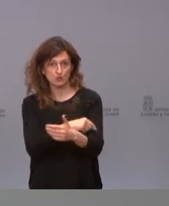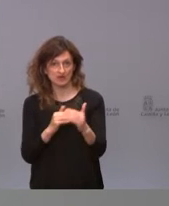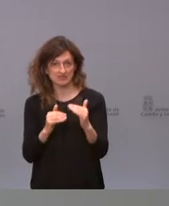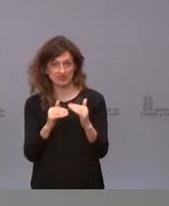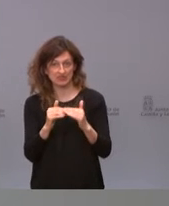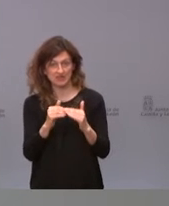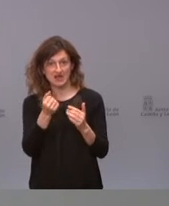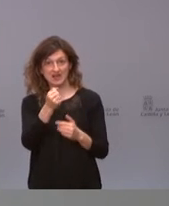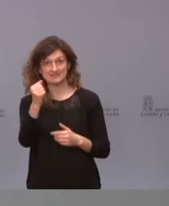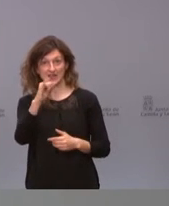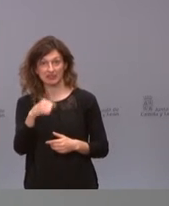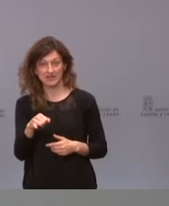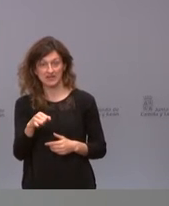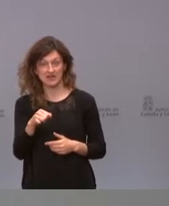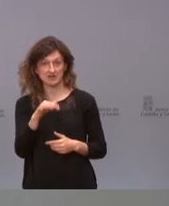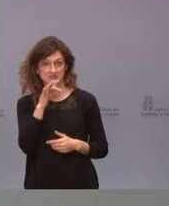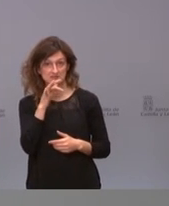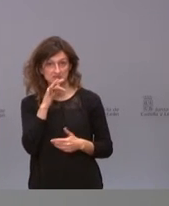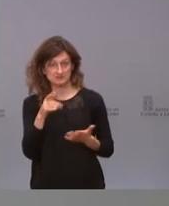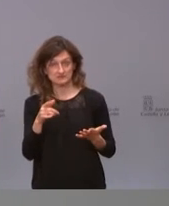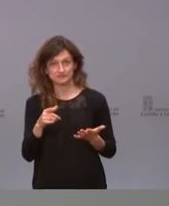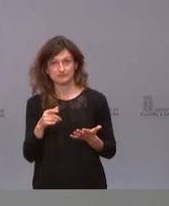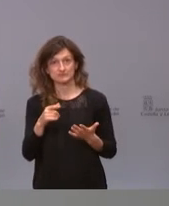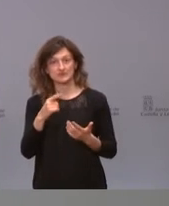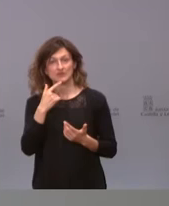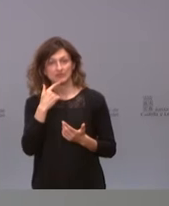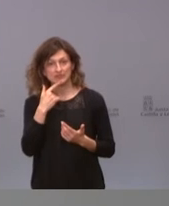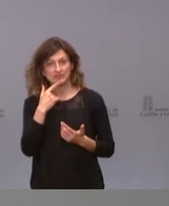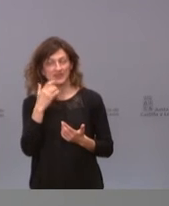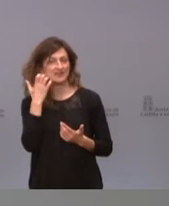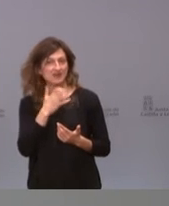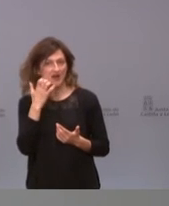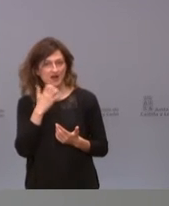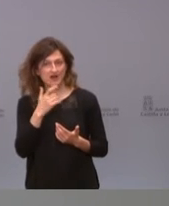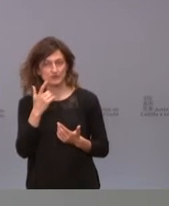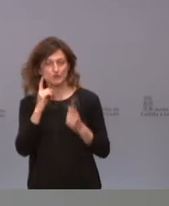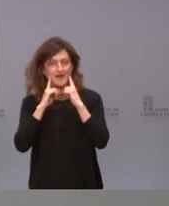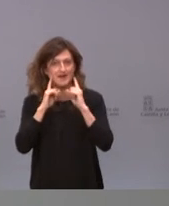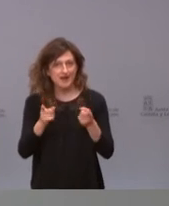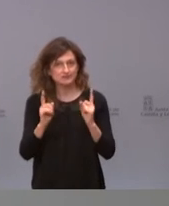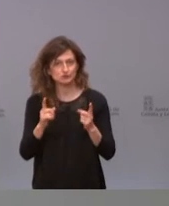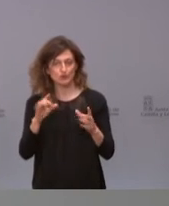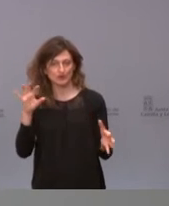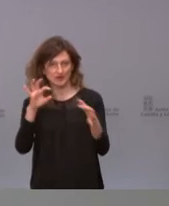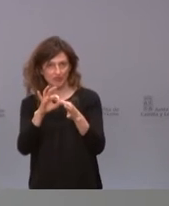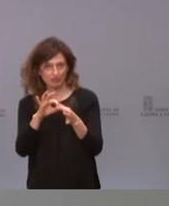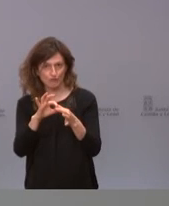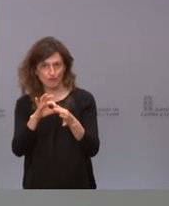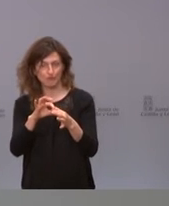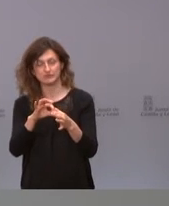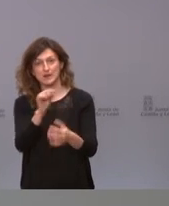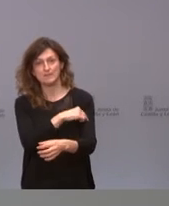vacunas de AstraZeneca, pues evidentemente es bastante raro que tengamos ningún caso vinculado con esta